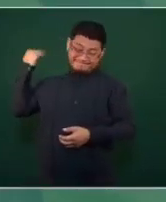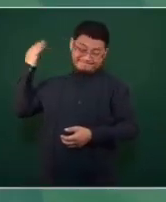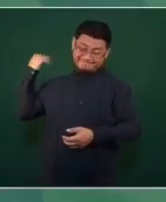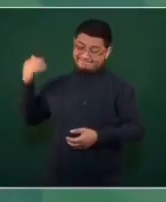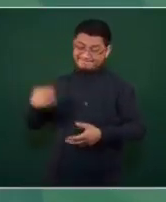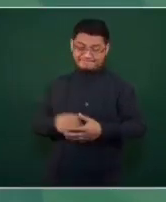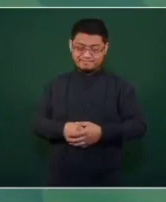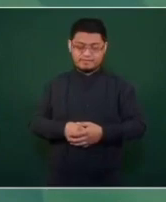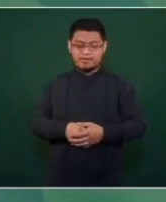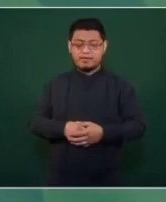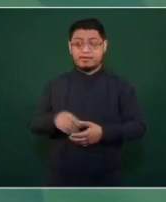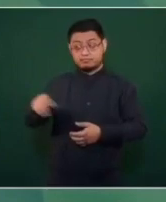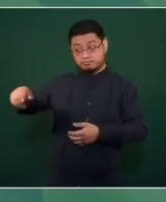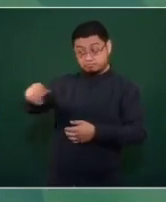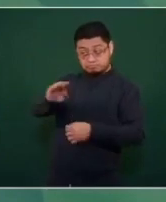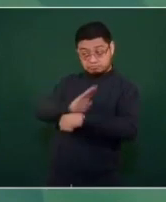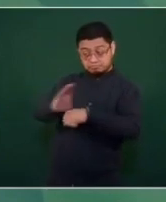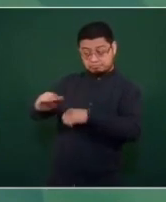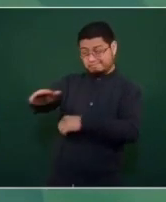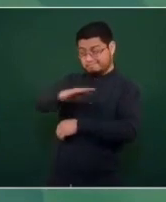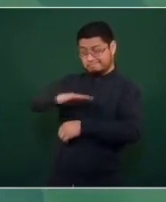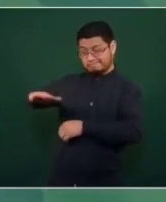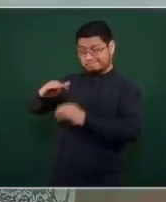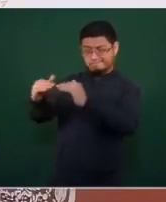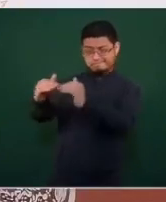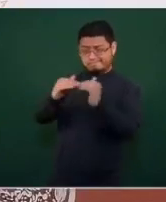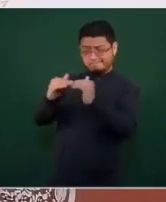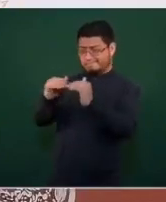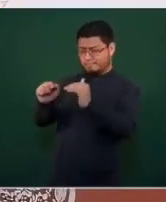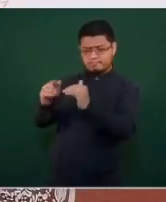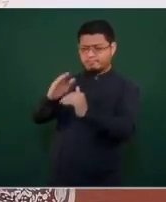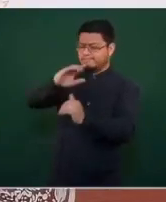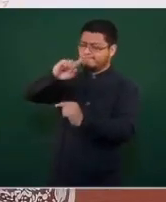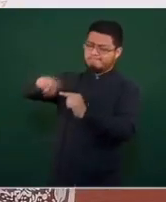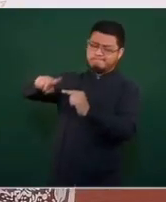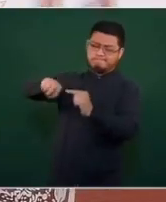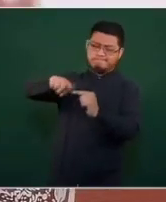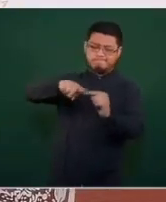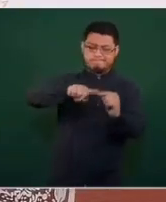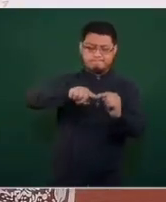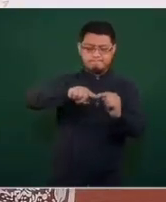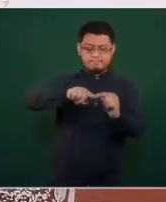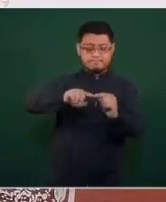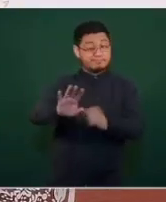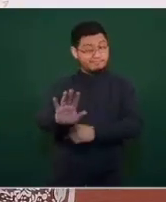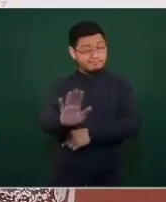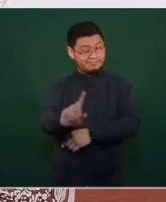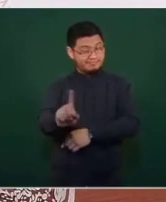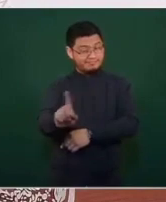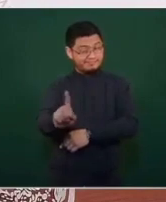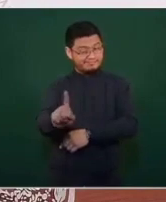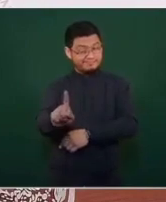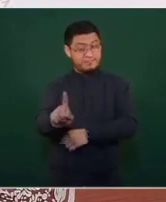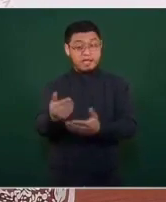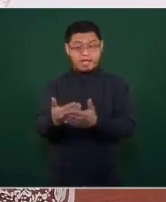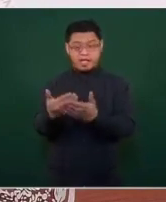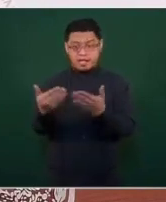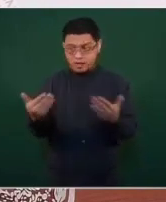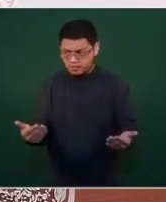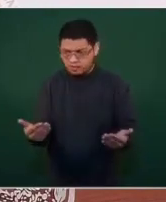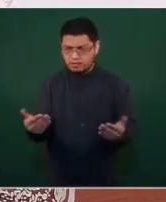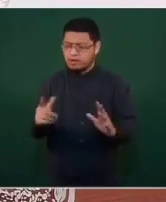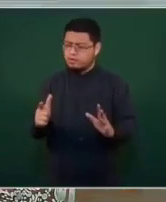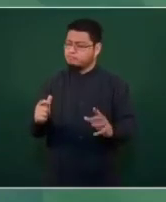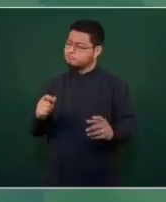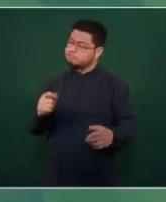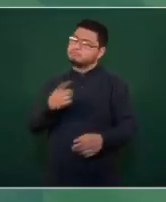relegar lo público lo que tiene que ver con lo general ahora ya no ahora nos importa mucho pero no